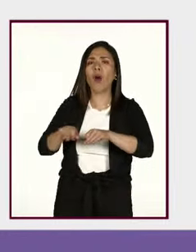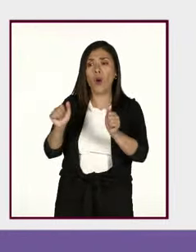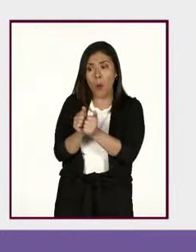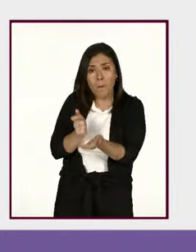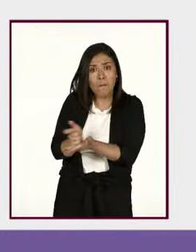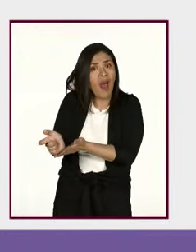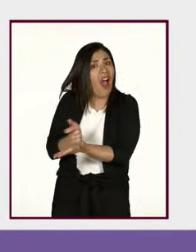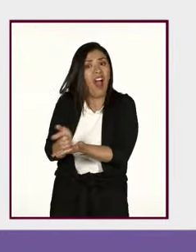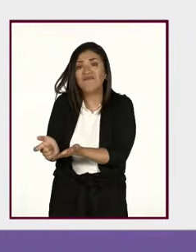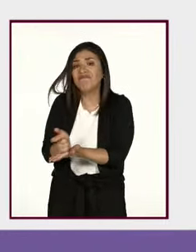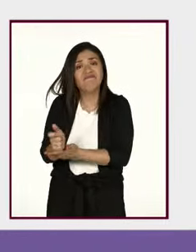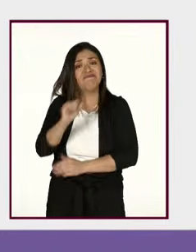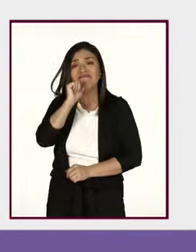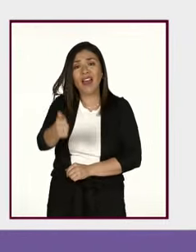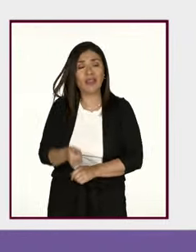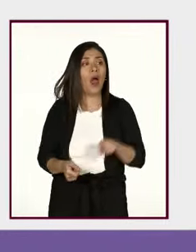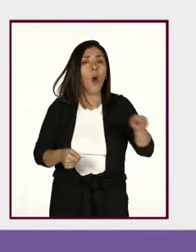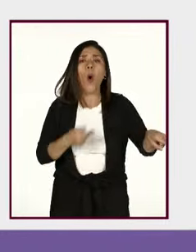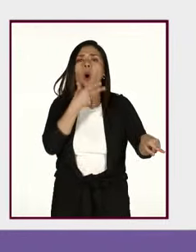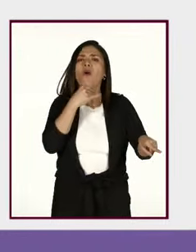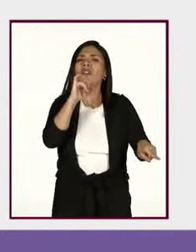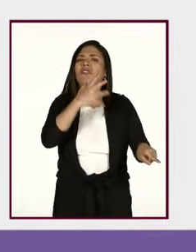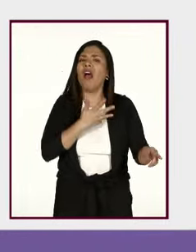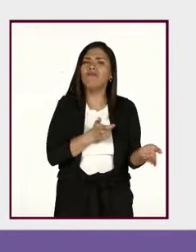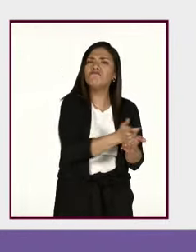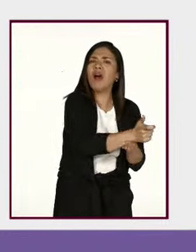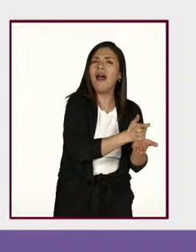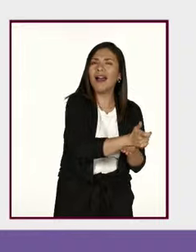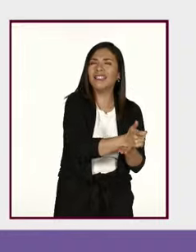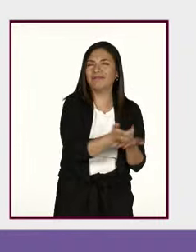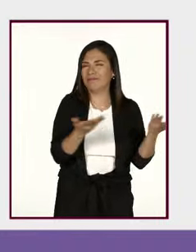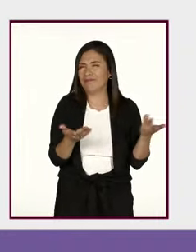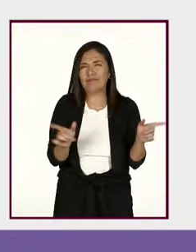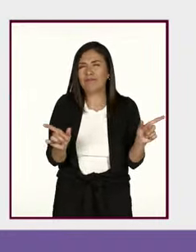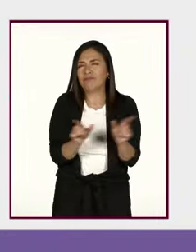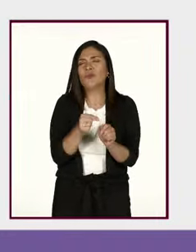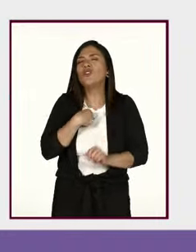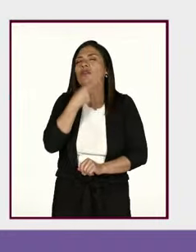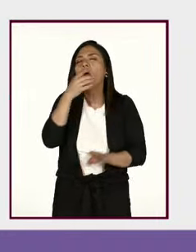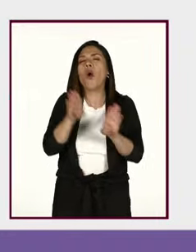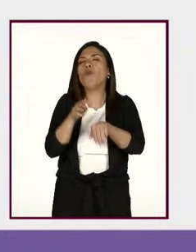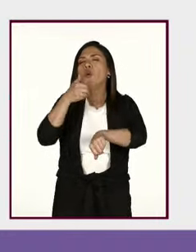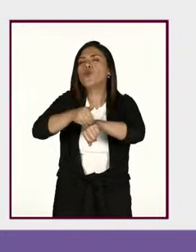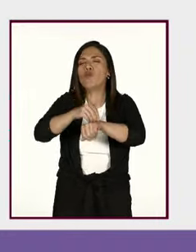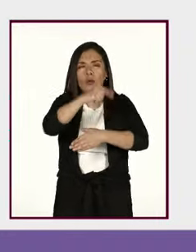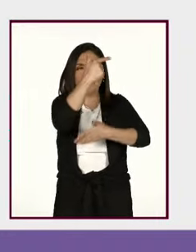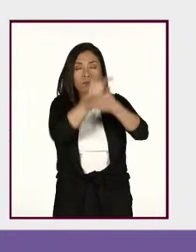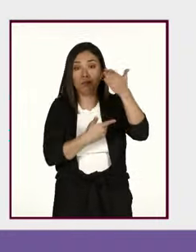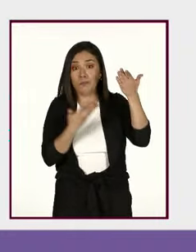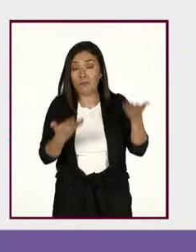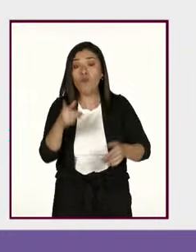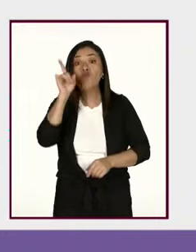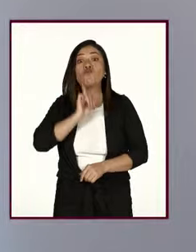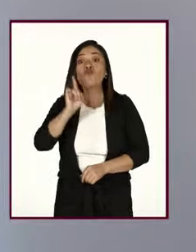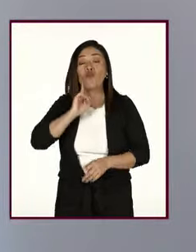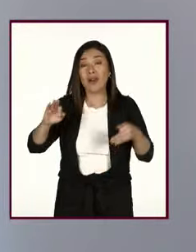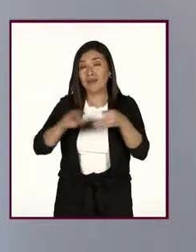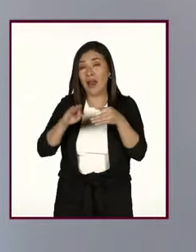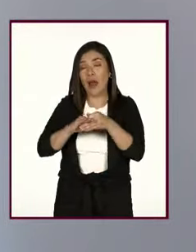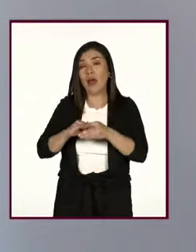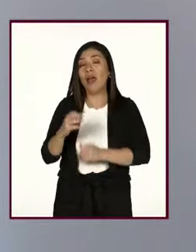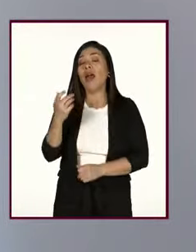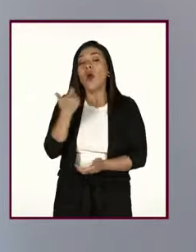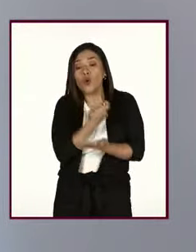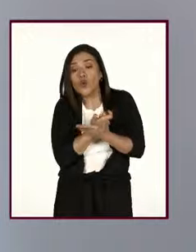remunerado, los hombres se les paga. Voy a dar solo una cifra. En promedio las mujeres perciben 30%